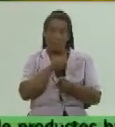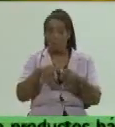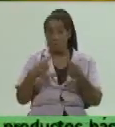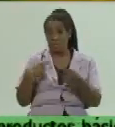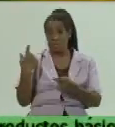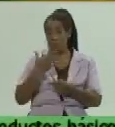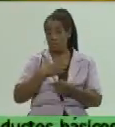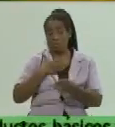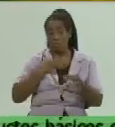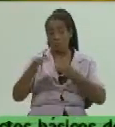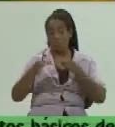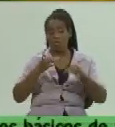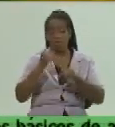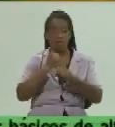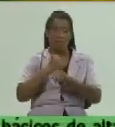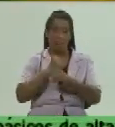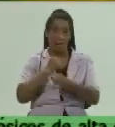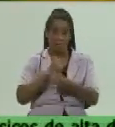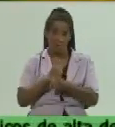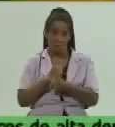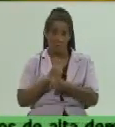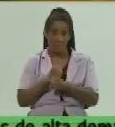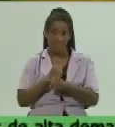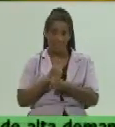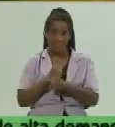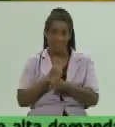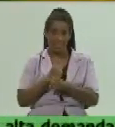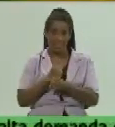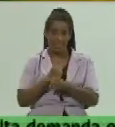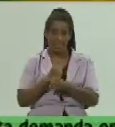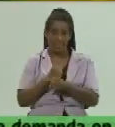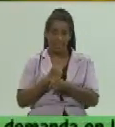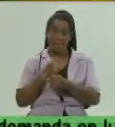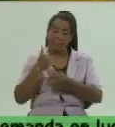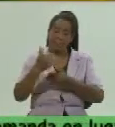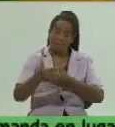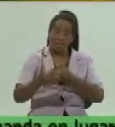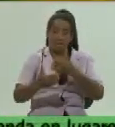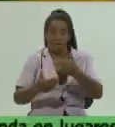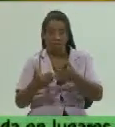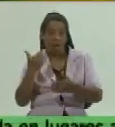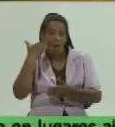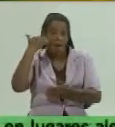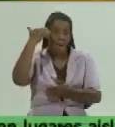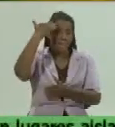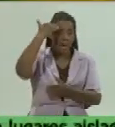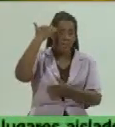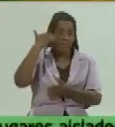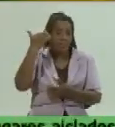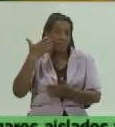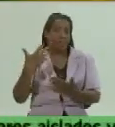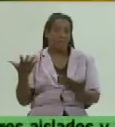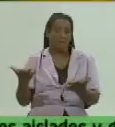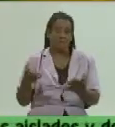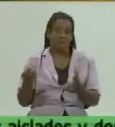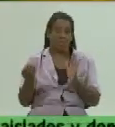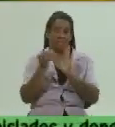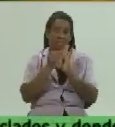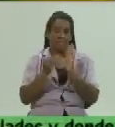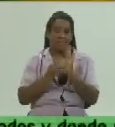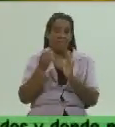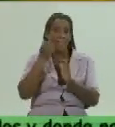función de eso de eso estamos en la medida que seamos capaces de implementar esto de la forma más correcta